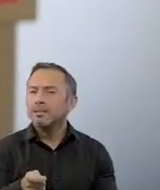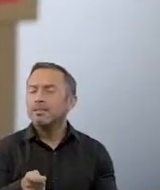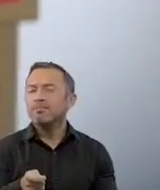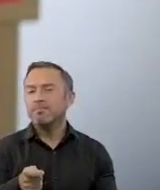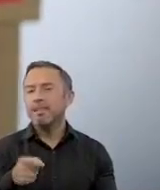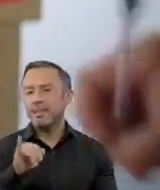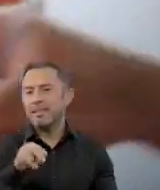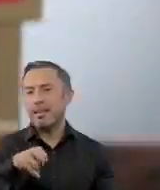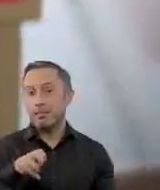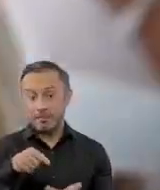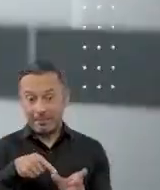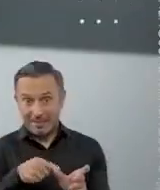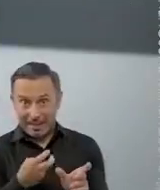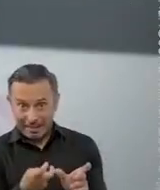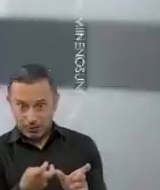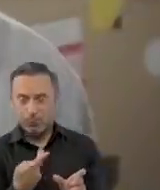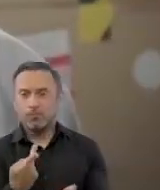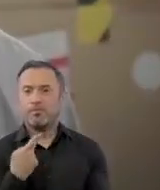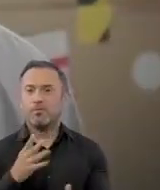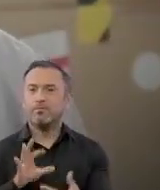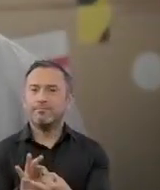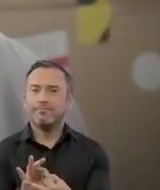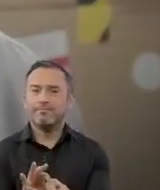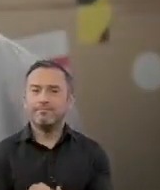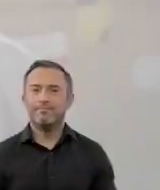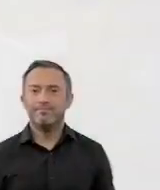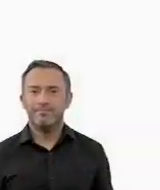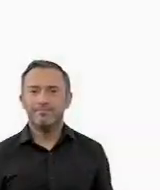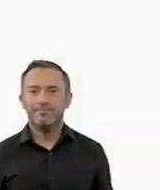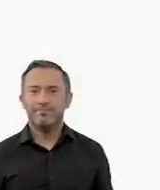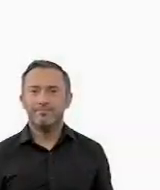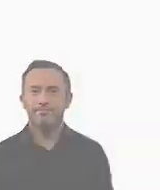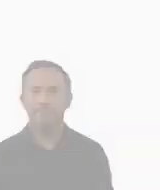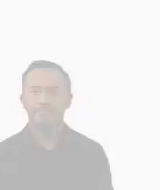une. Nuestro INE. ¿Mi INE? Nos une.